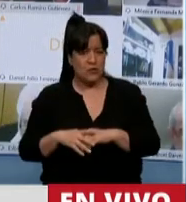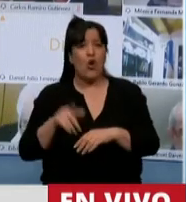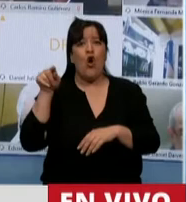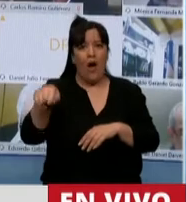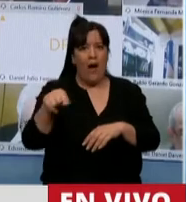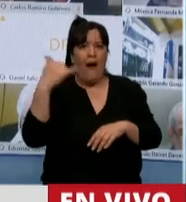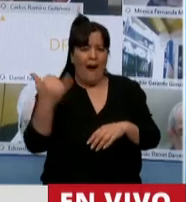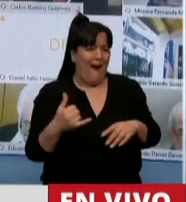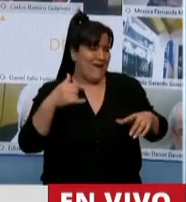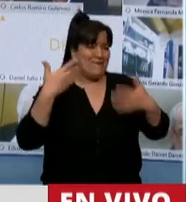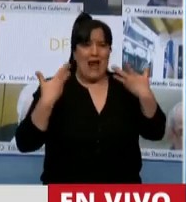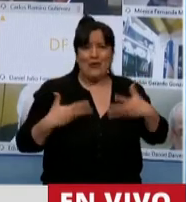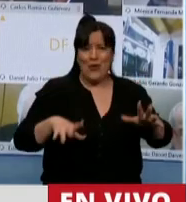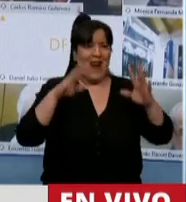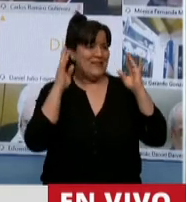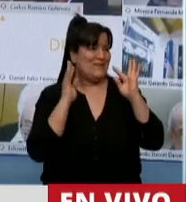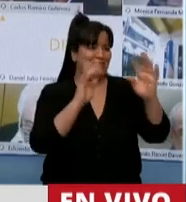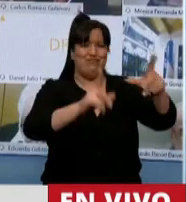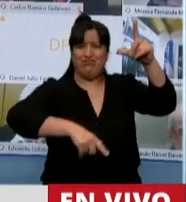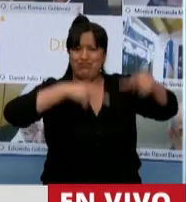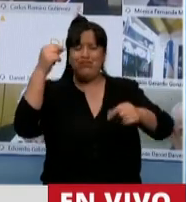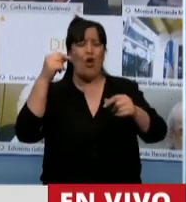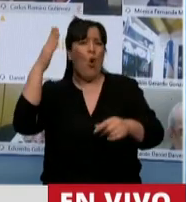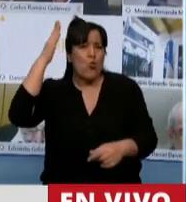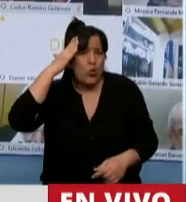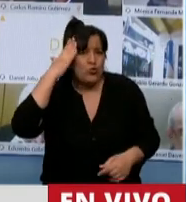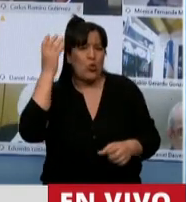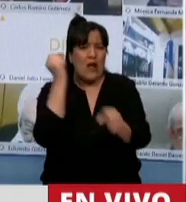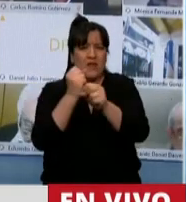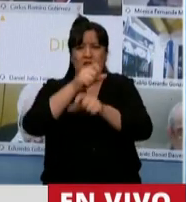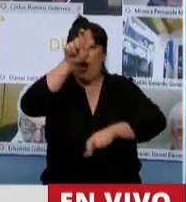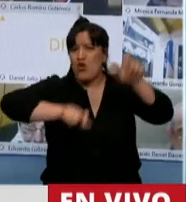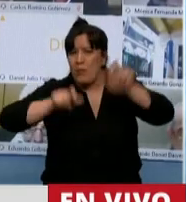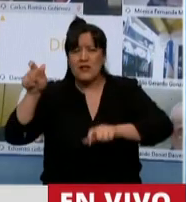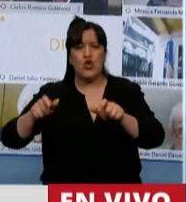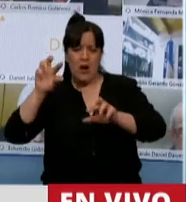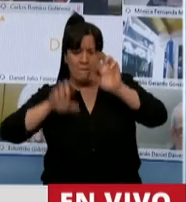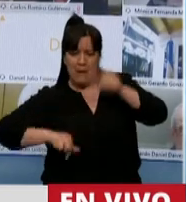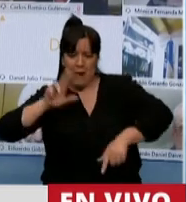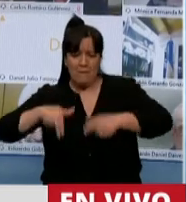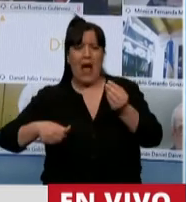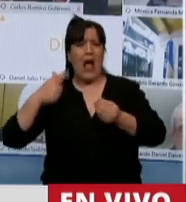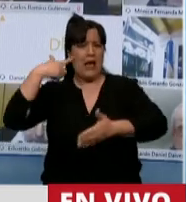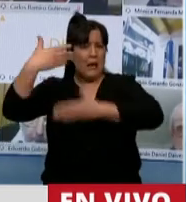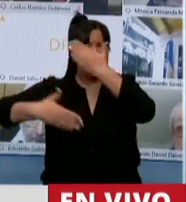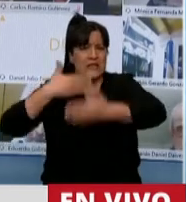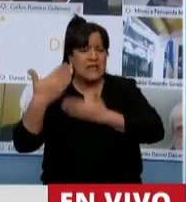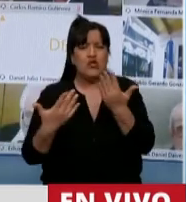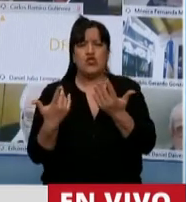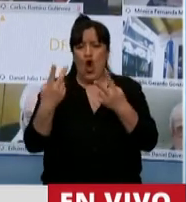combinación de naturaleza, cultura, trabajo humano planificación, capacitación,